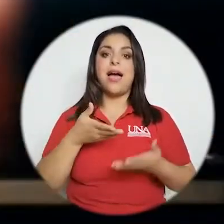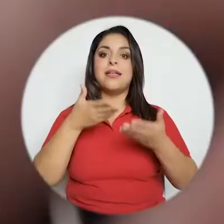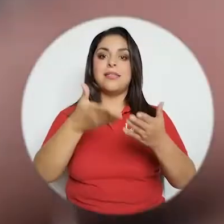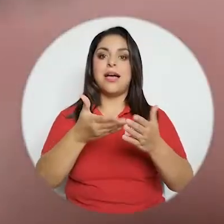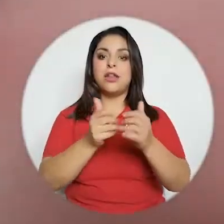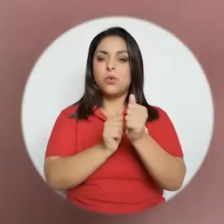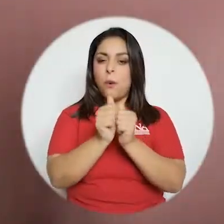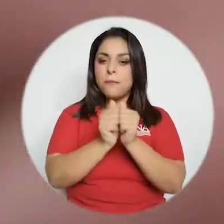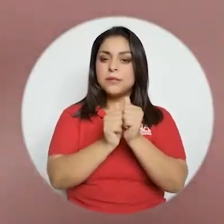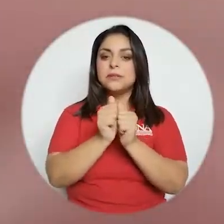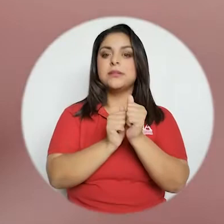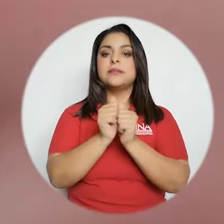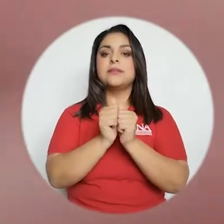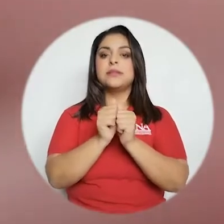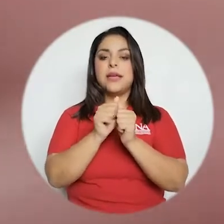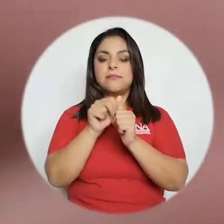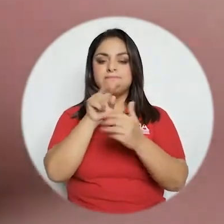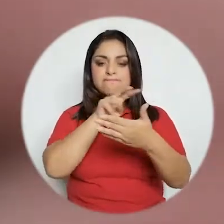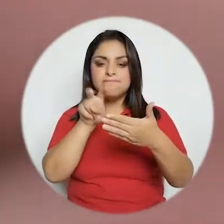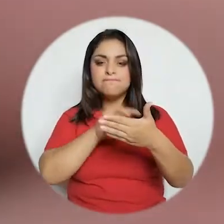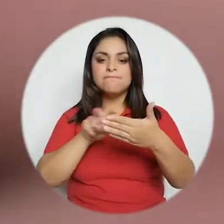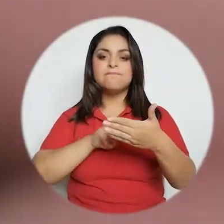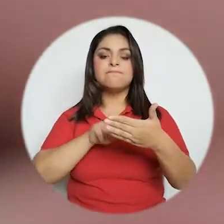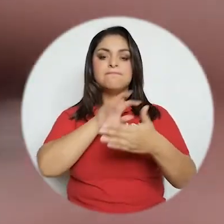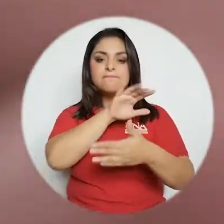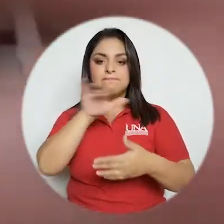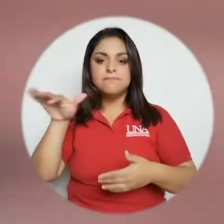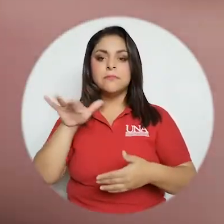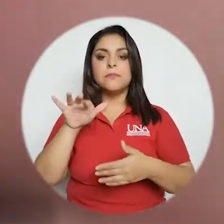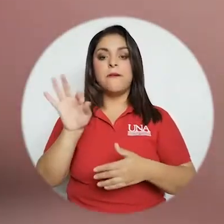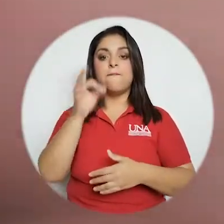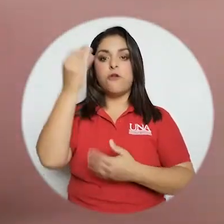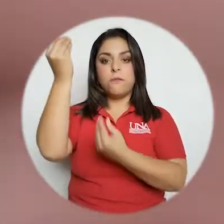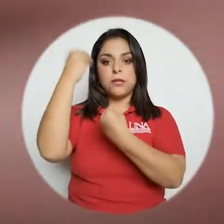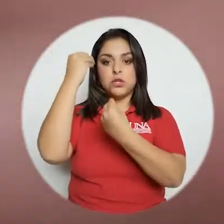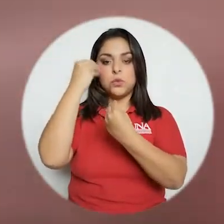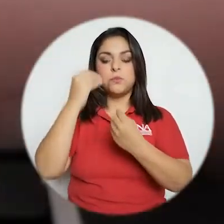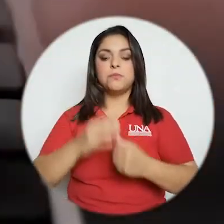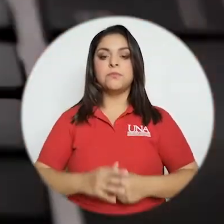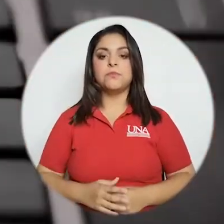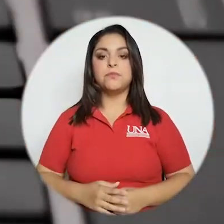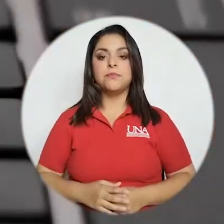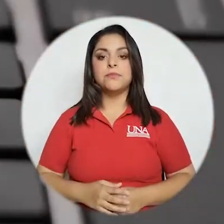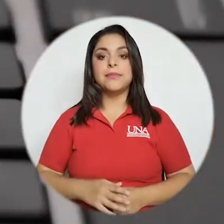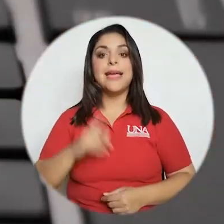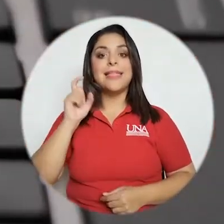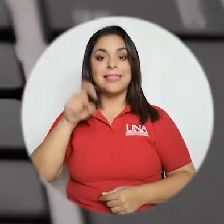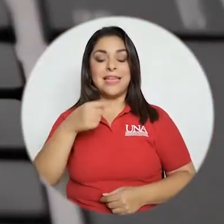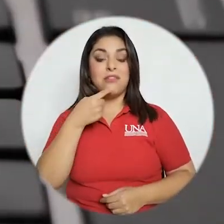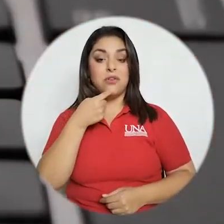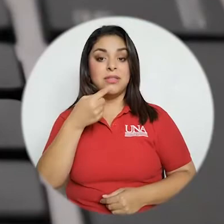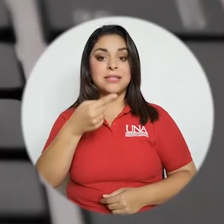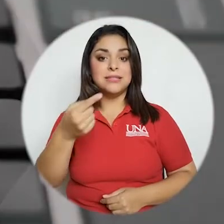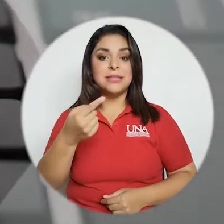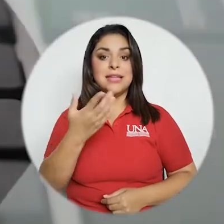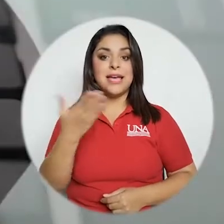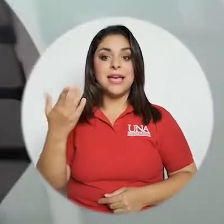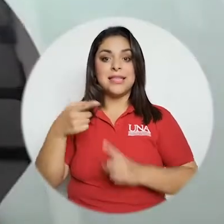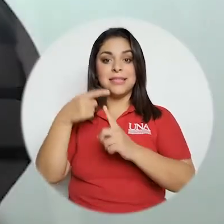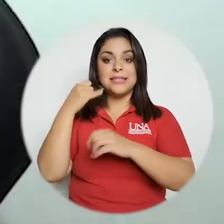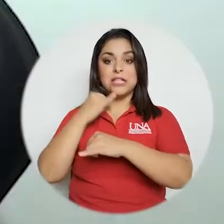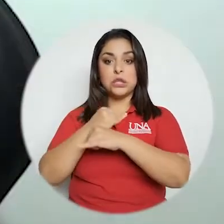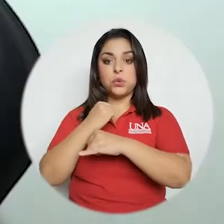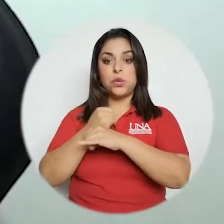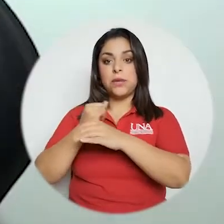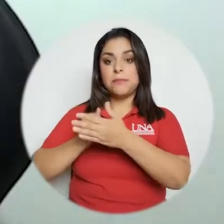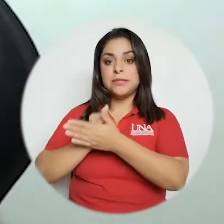necesidad de formar competencias de alfabetización informacional y debo decirte y comentarte